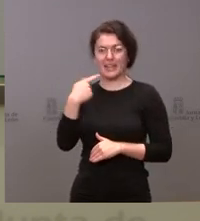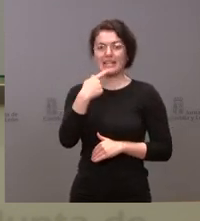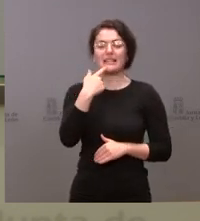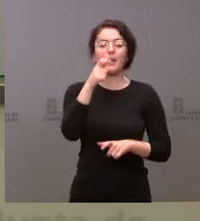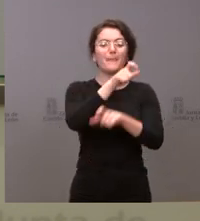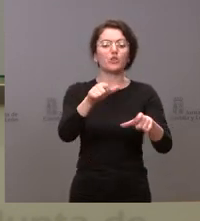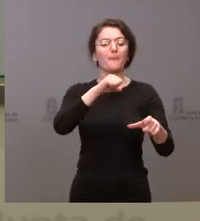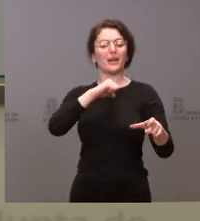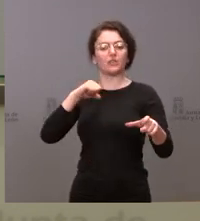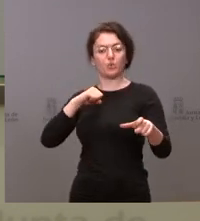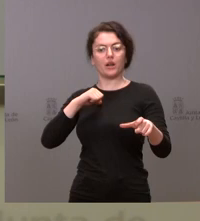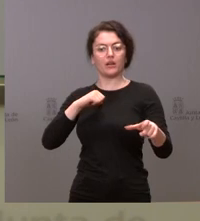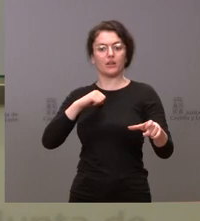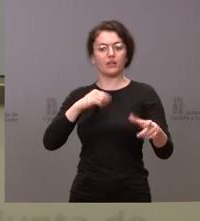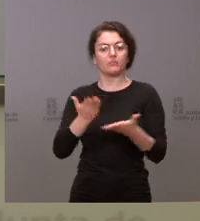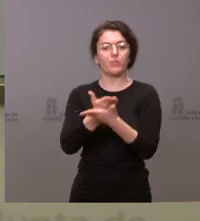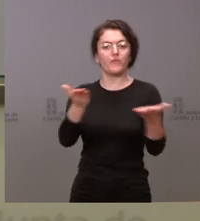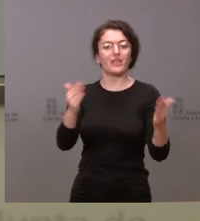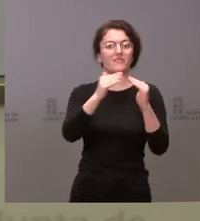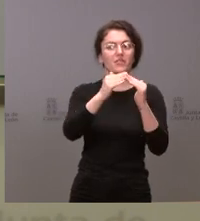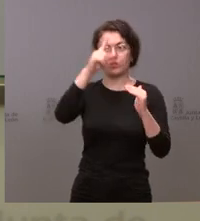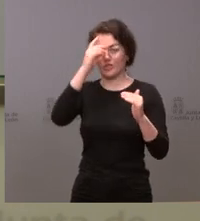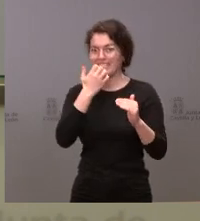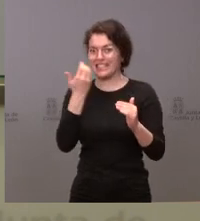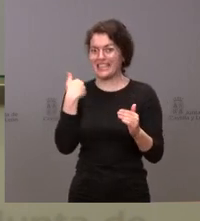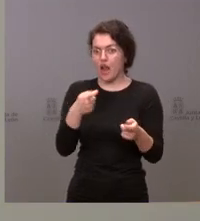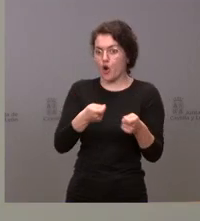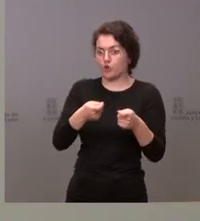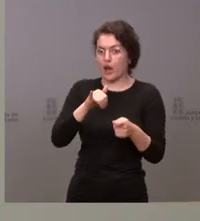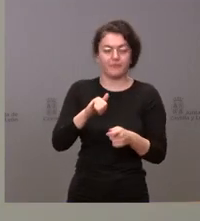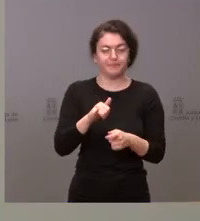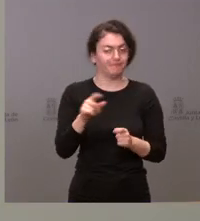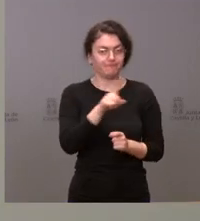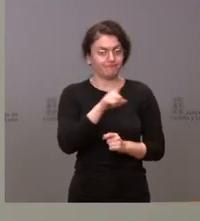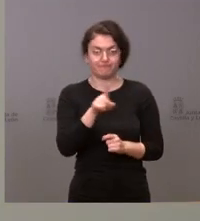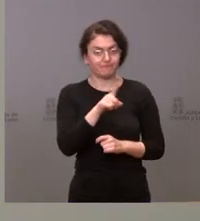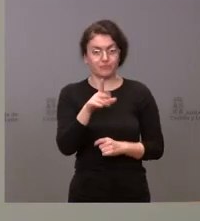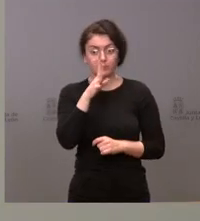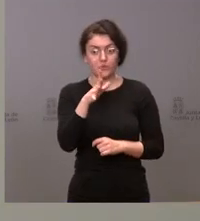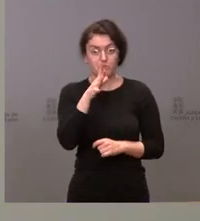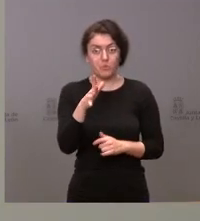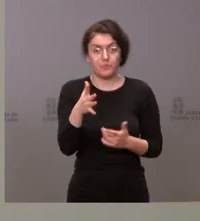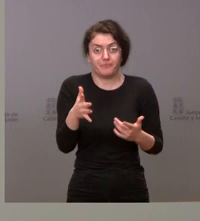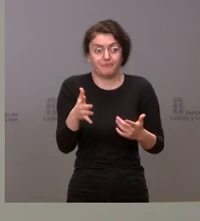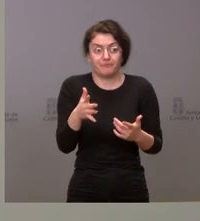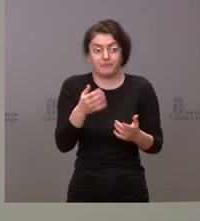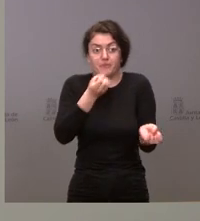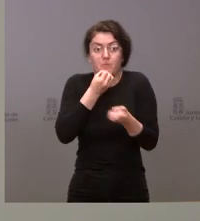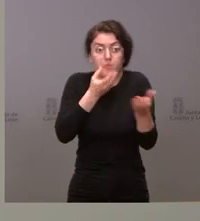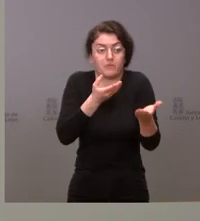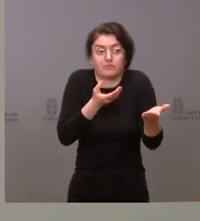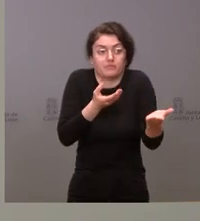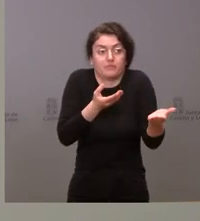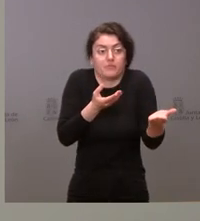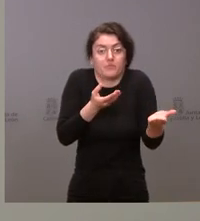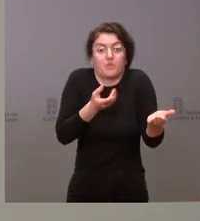viviendas o segundas viviendas. No sé si eso lo tienen controlado. Gracias. No, no, no, porque, como les digo, no tienen por qué comunicarlo y sabemos también